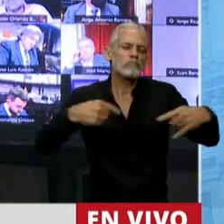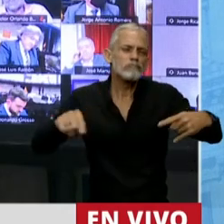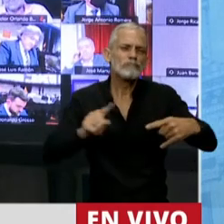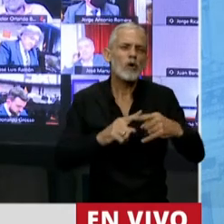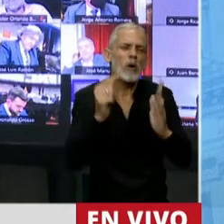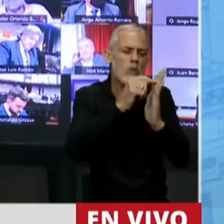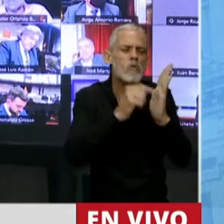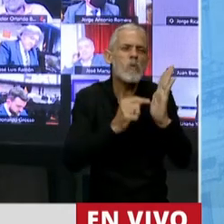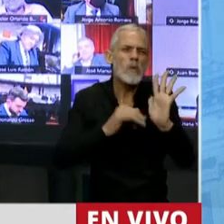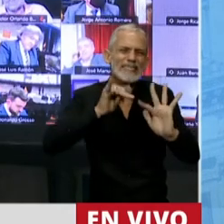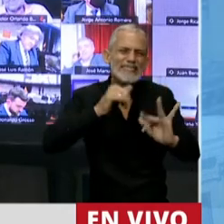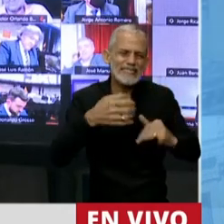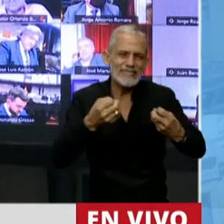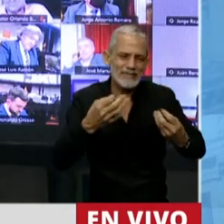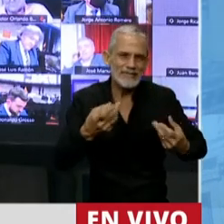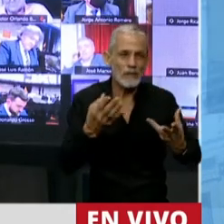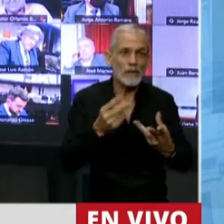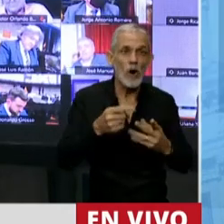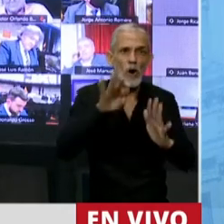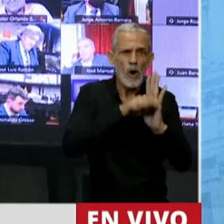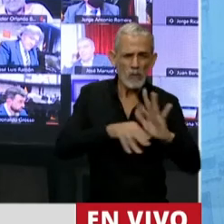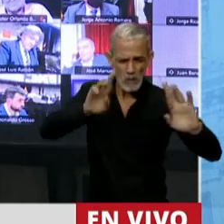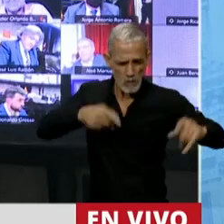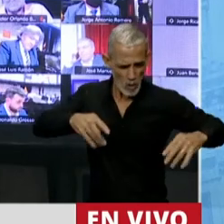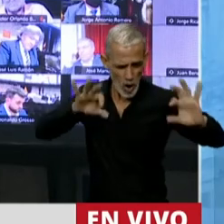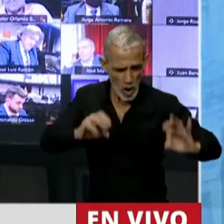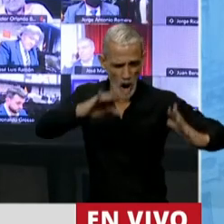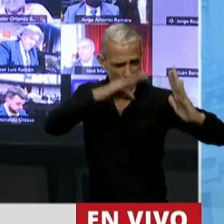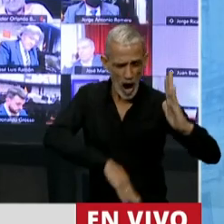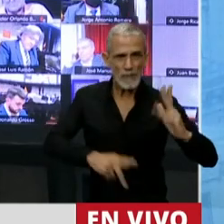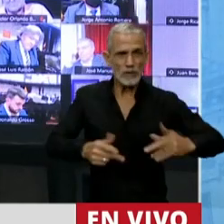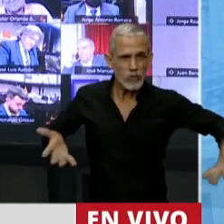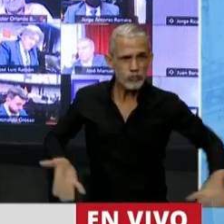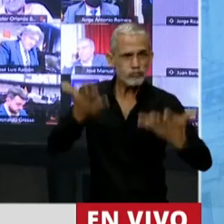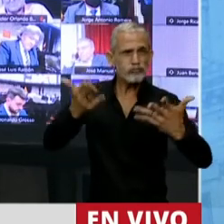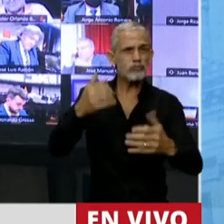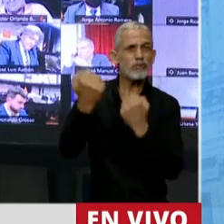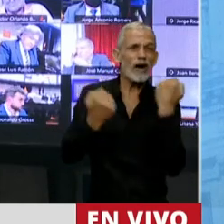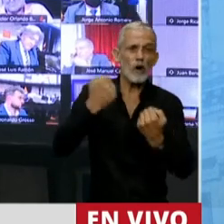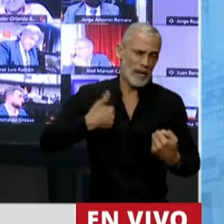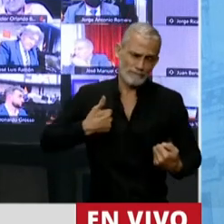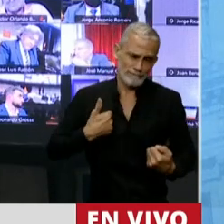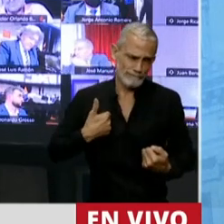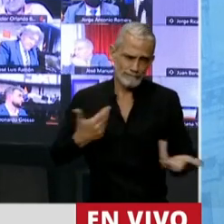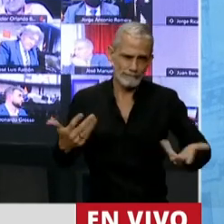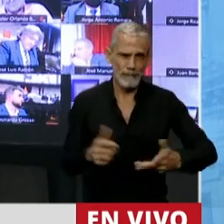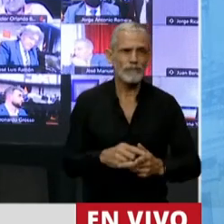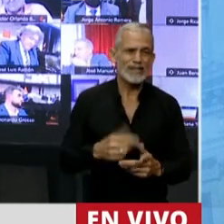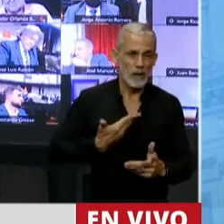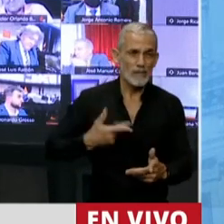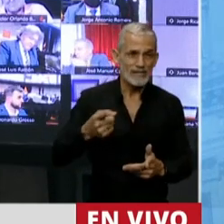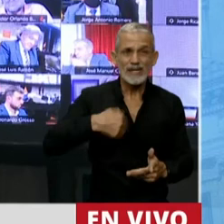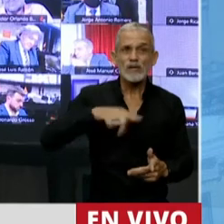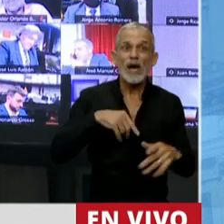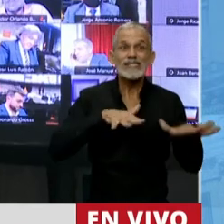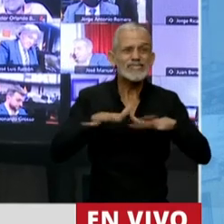puntuales, pero nada de eso es parte de un programa integral para crecer en la economía argentina. Señor Presidente, estamos